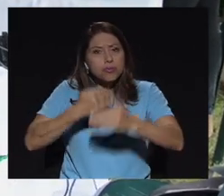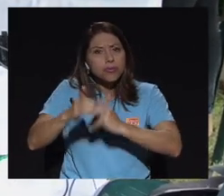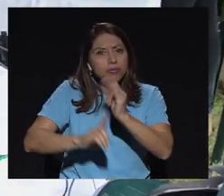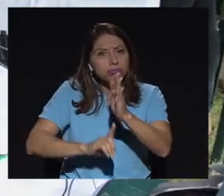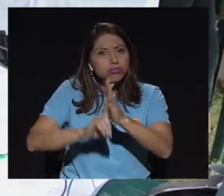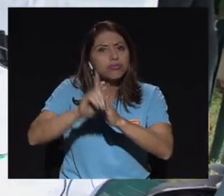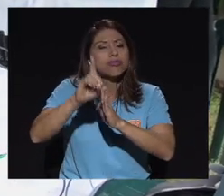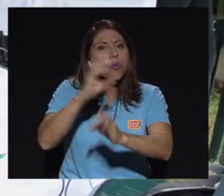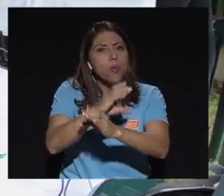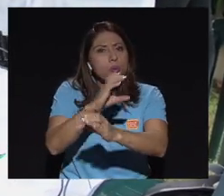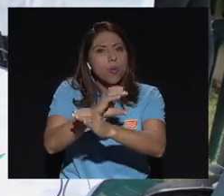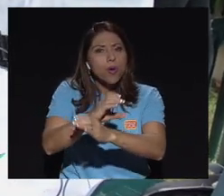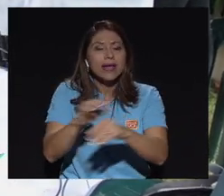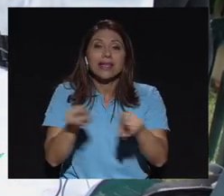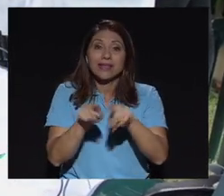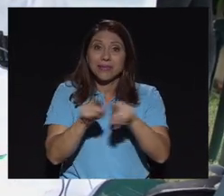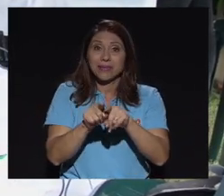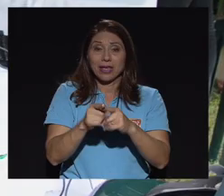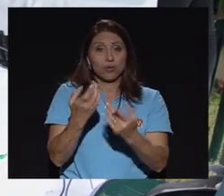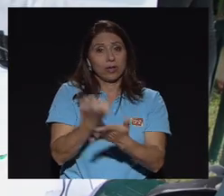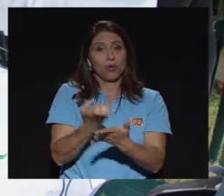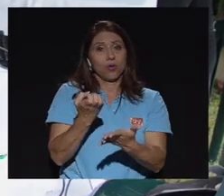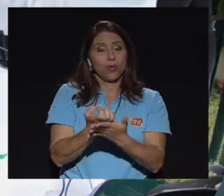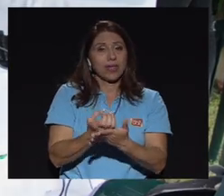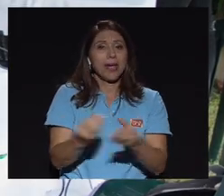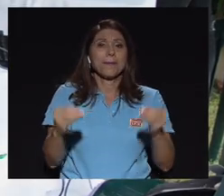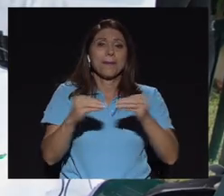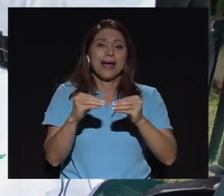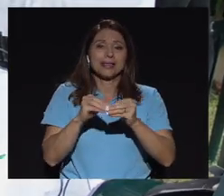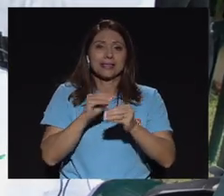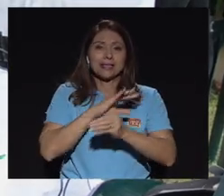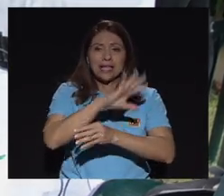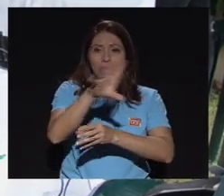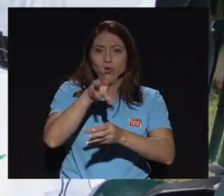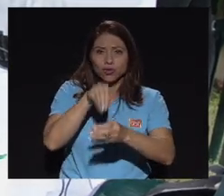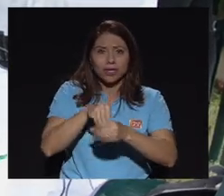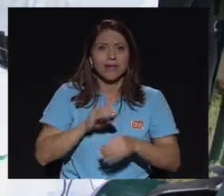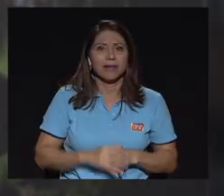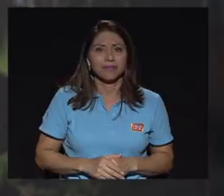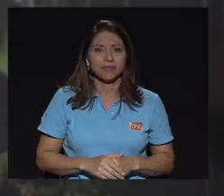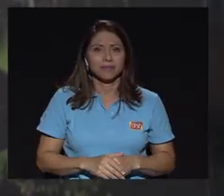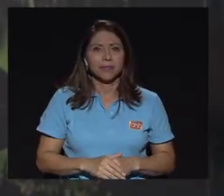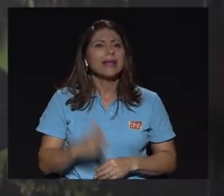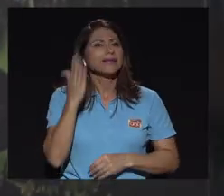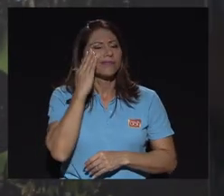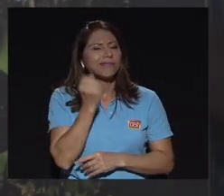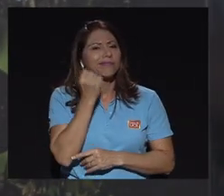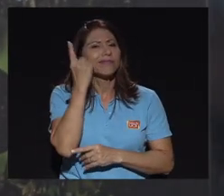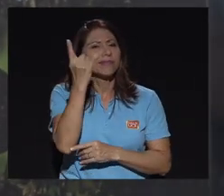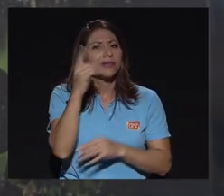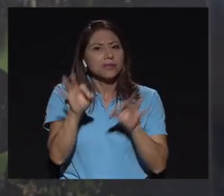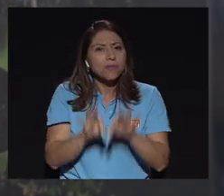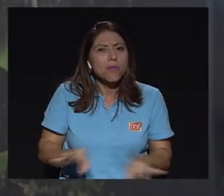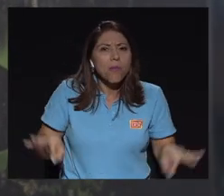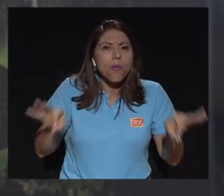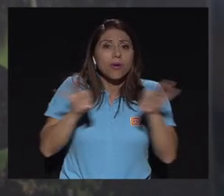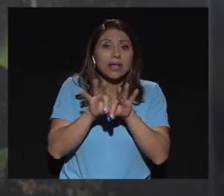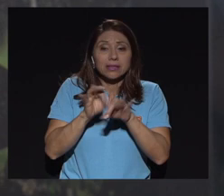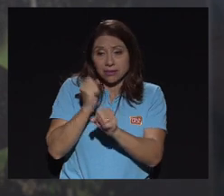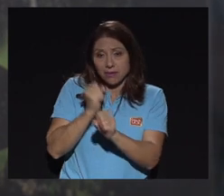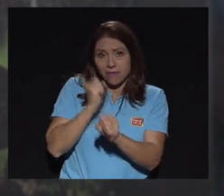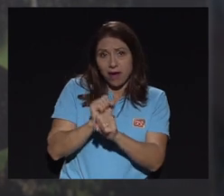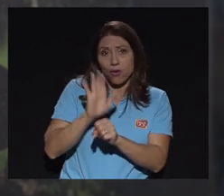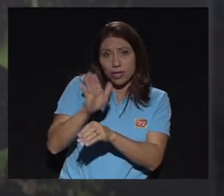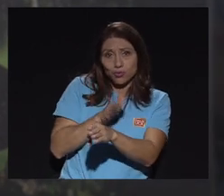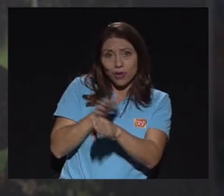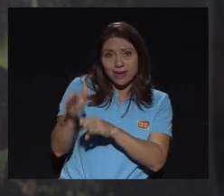conservando ese recurso y generar una economía que va a ser mucho más inclusiva. Muy claro sobre la pertinencia y aportes de su